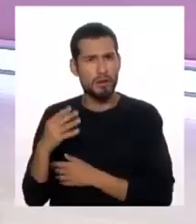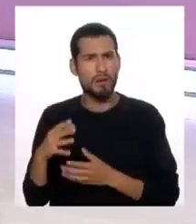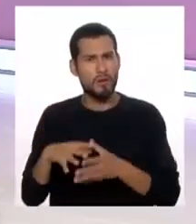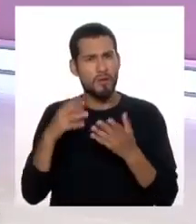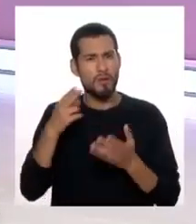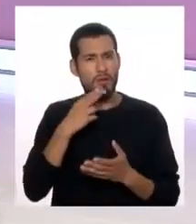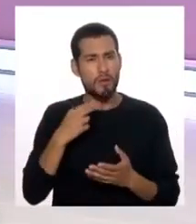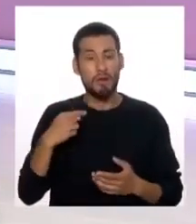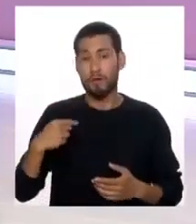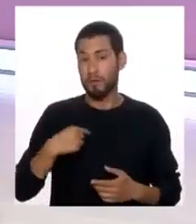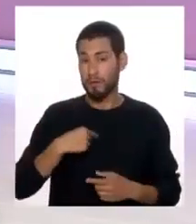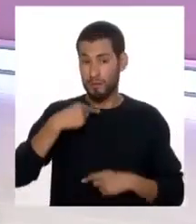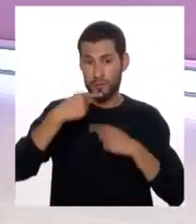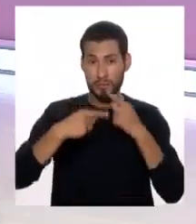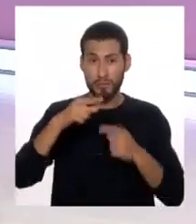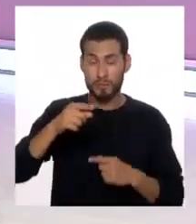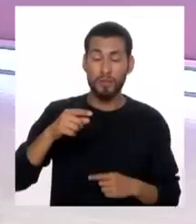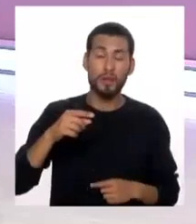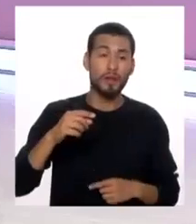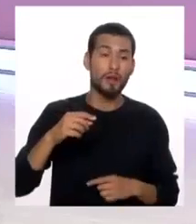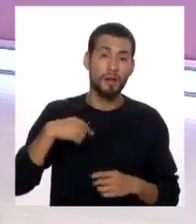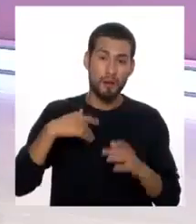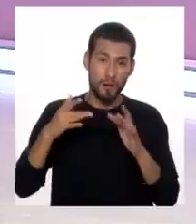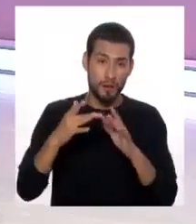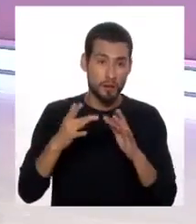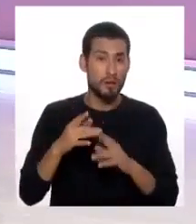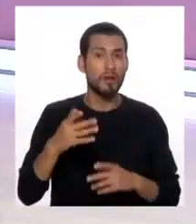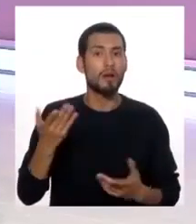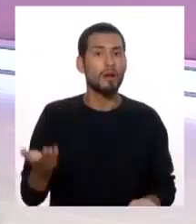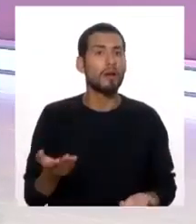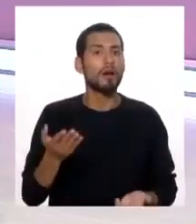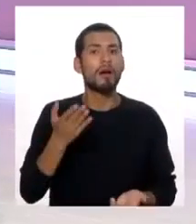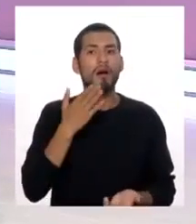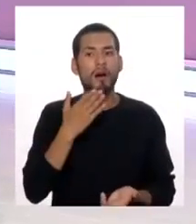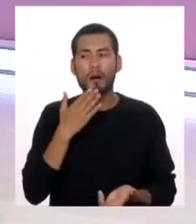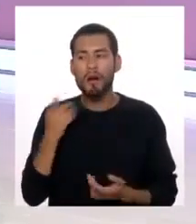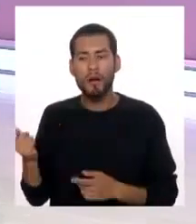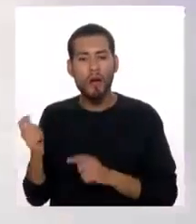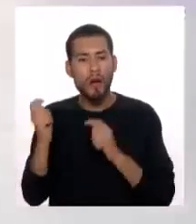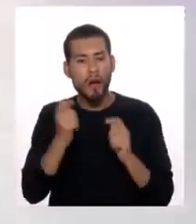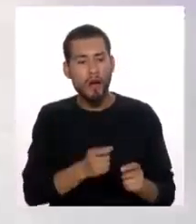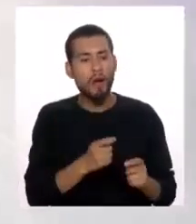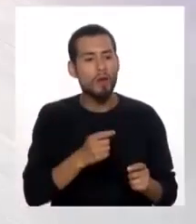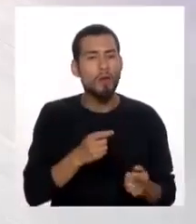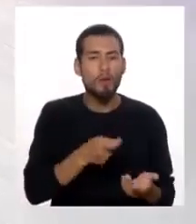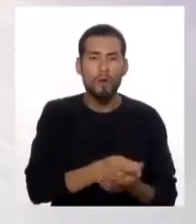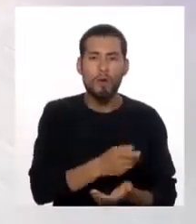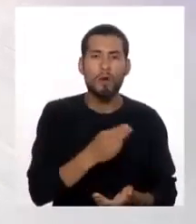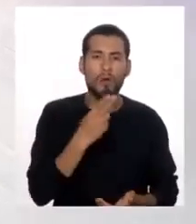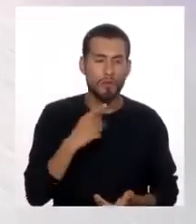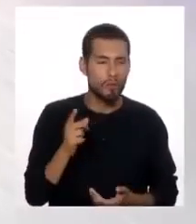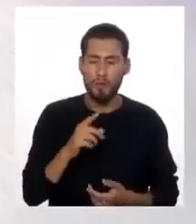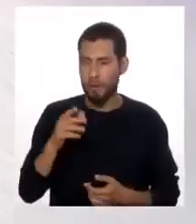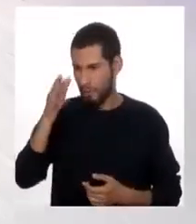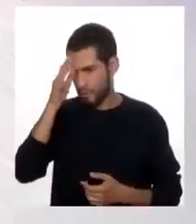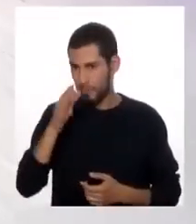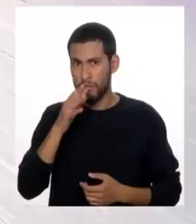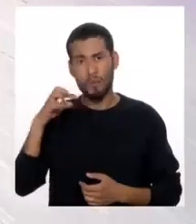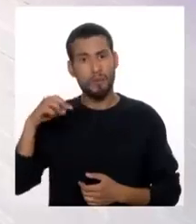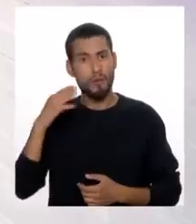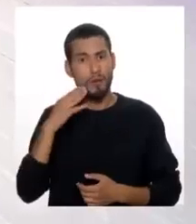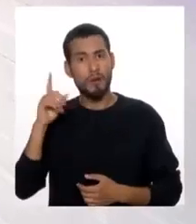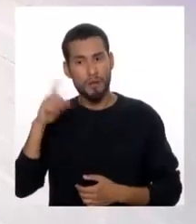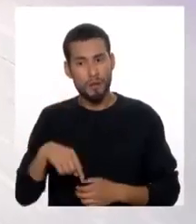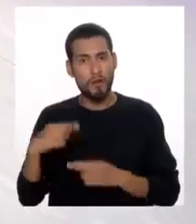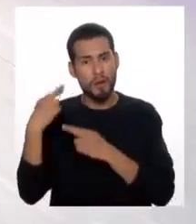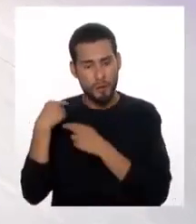excesiva y yo siempre les digo a los papás en la consulta, ¿y quién le compra el dulce? Entonces hay que regular esta alimentación y